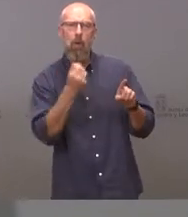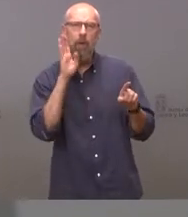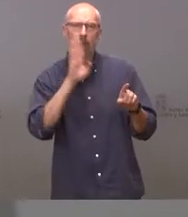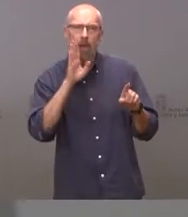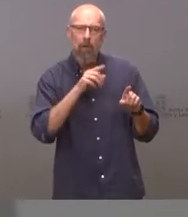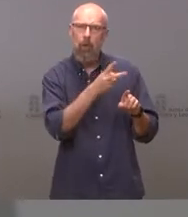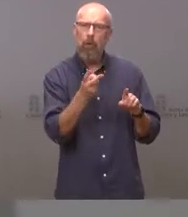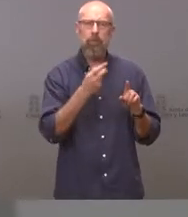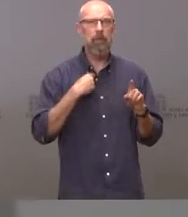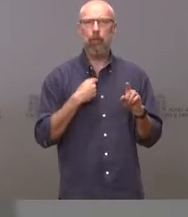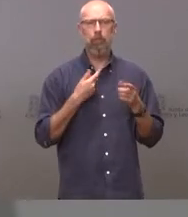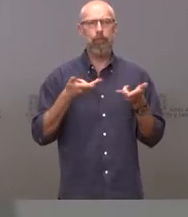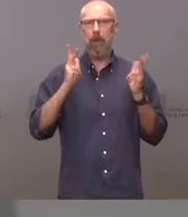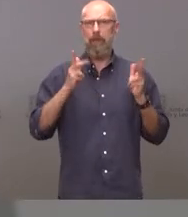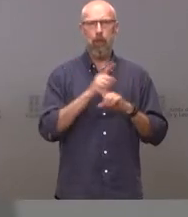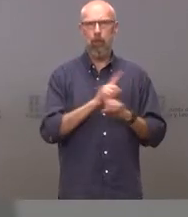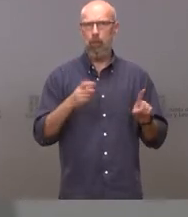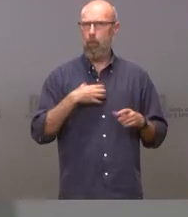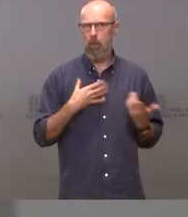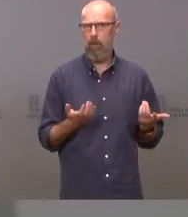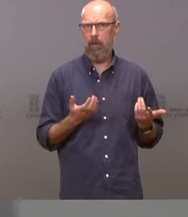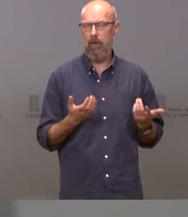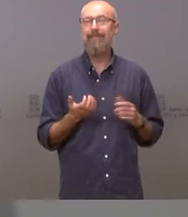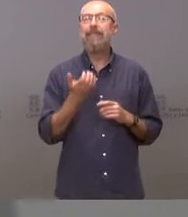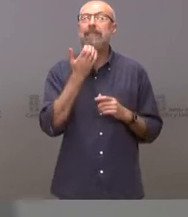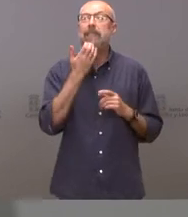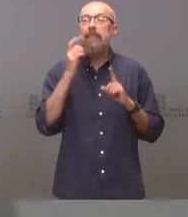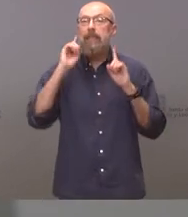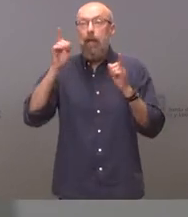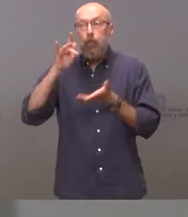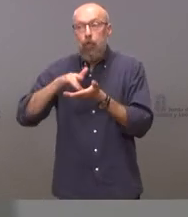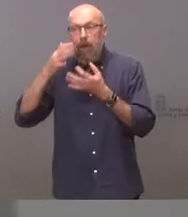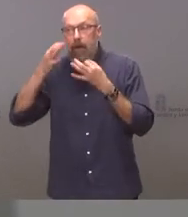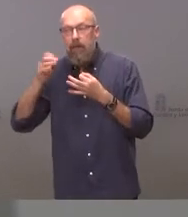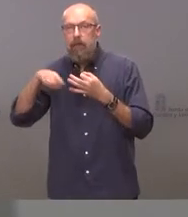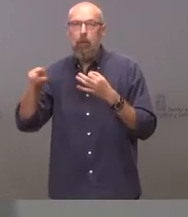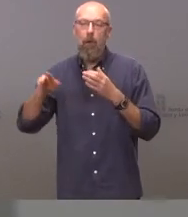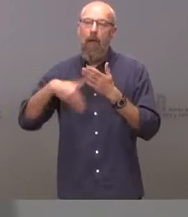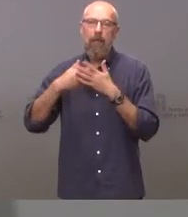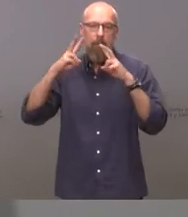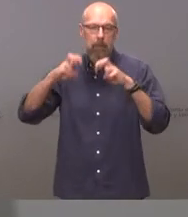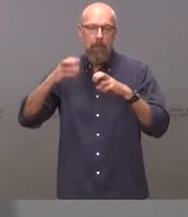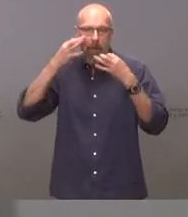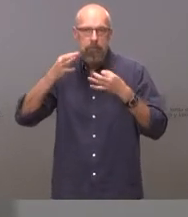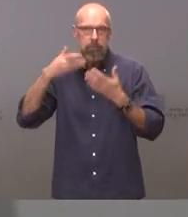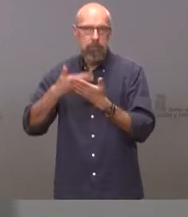si es que tal cosa ha existido que está en investigación. En segundo lugar, diligencia.